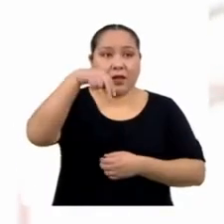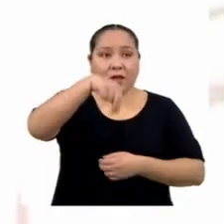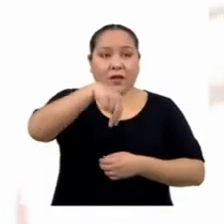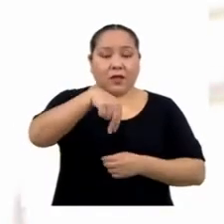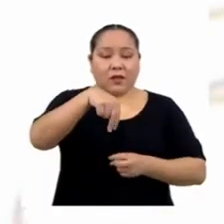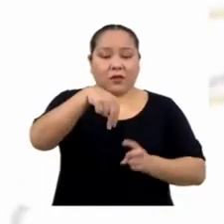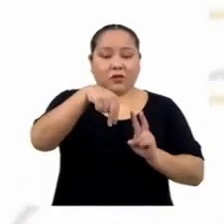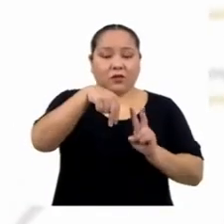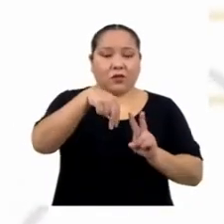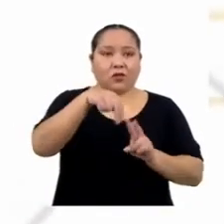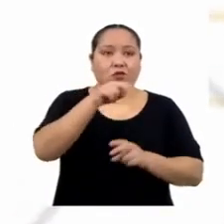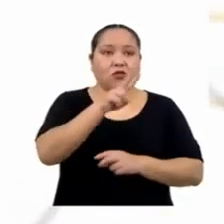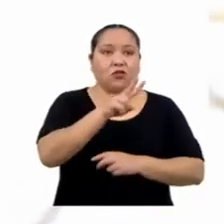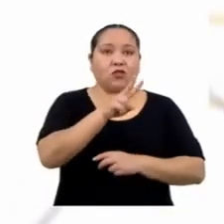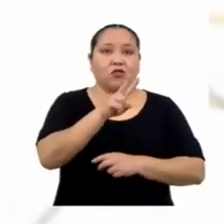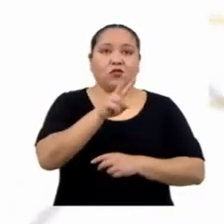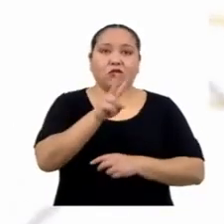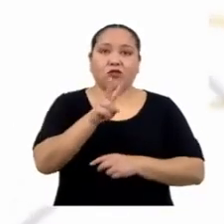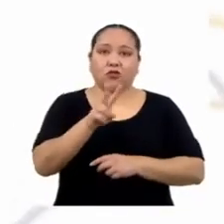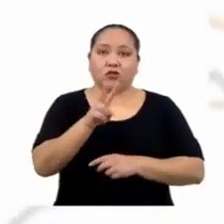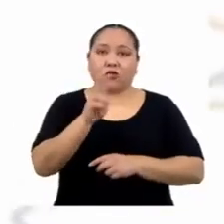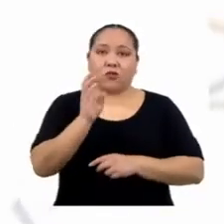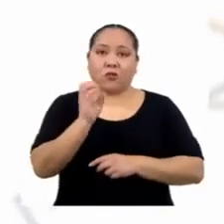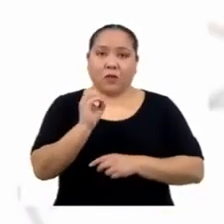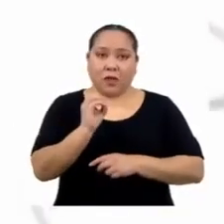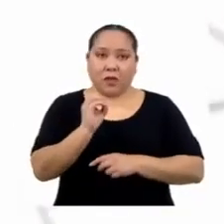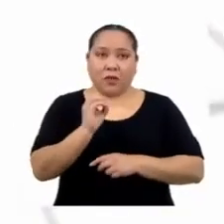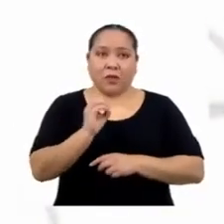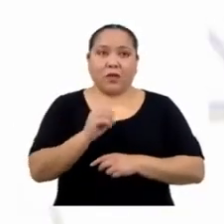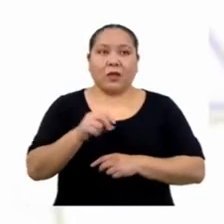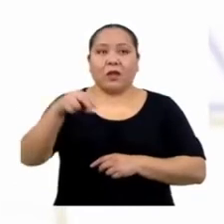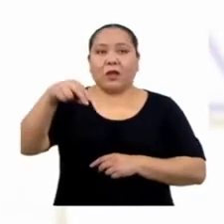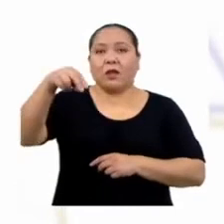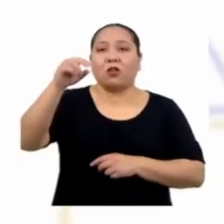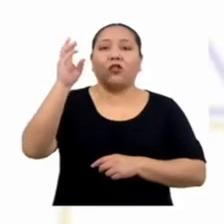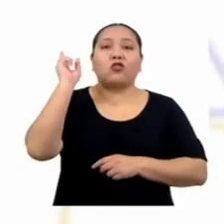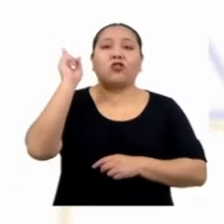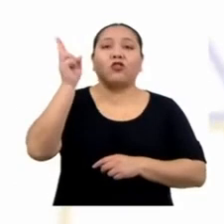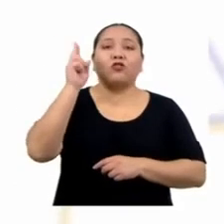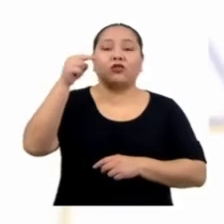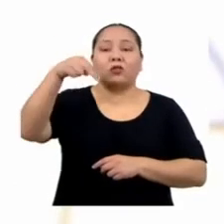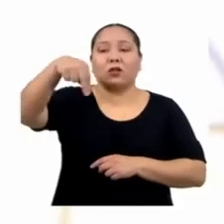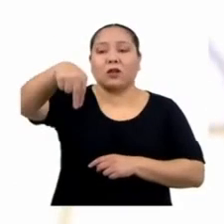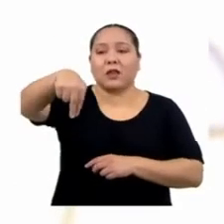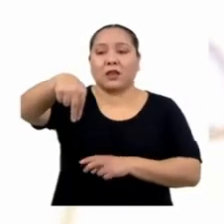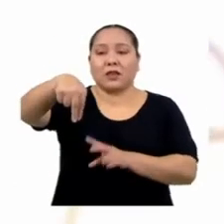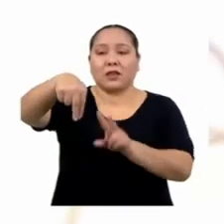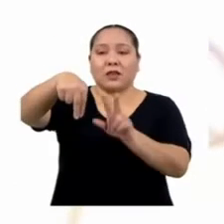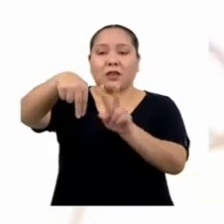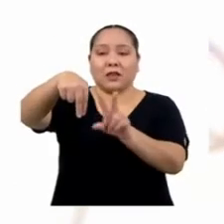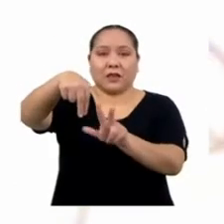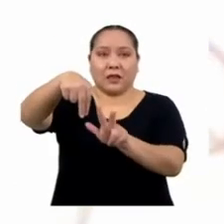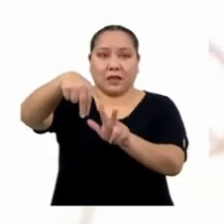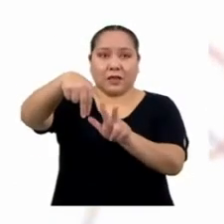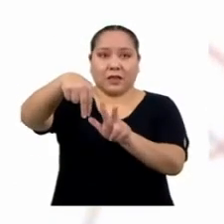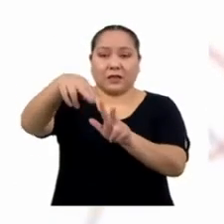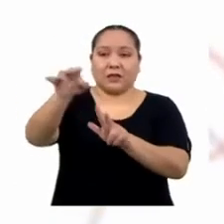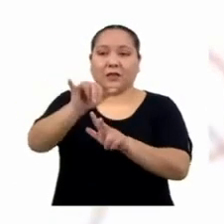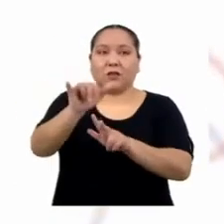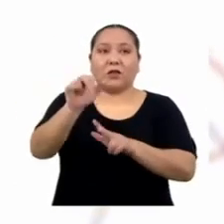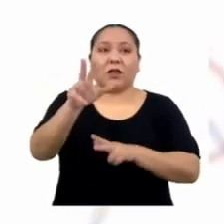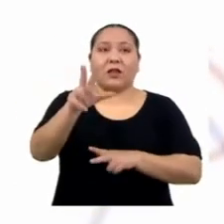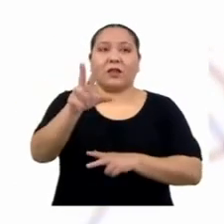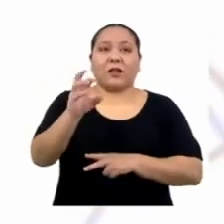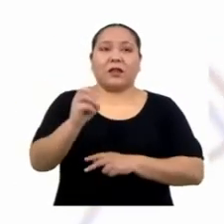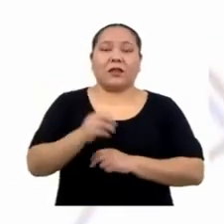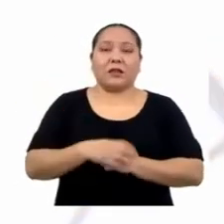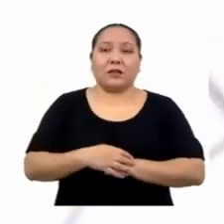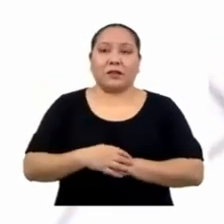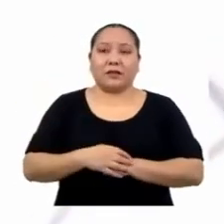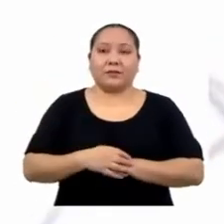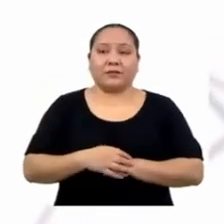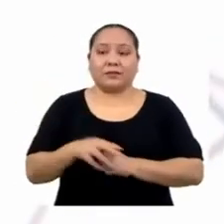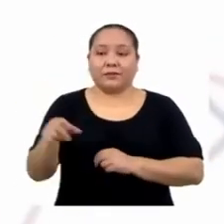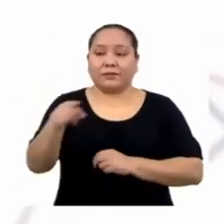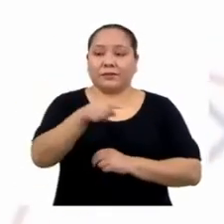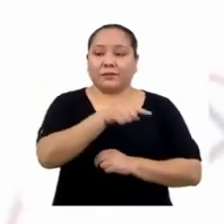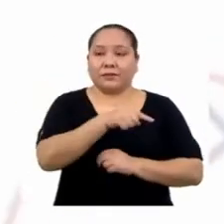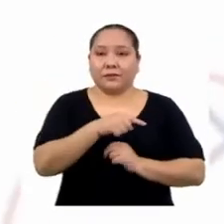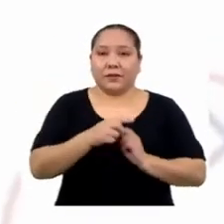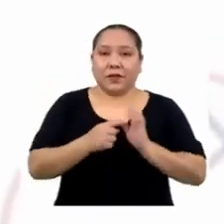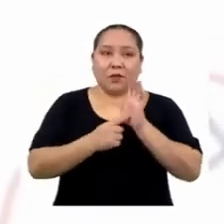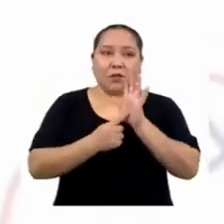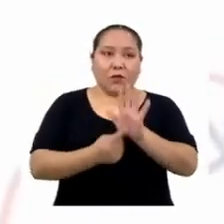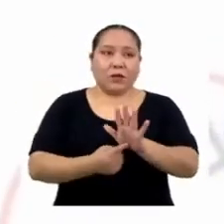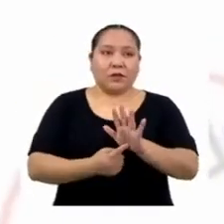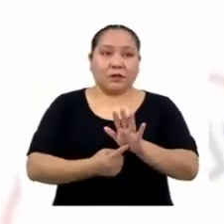es igual a 220. Docentes, N sub 3, que es igual a 30. Y las muestras de cada población es